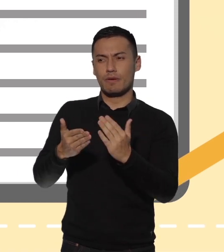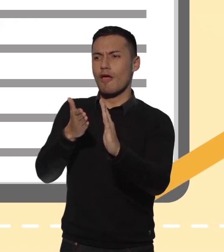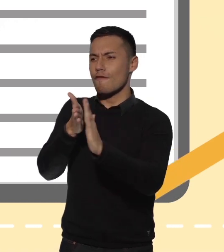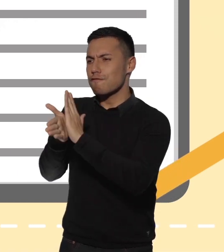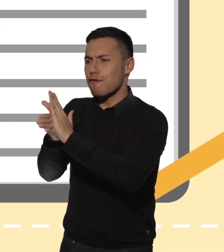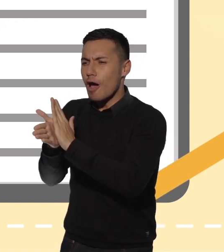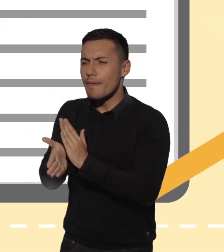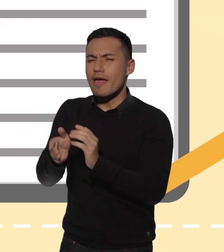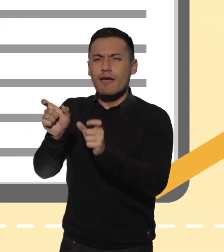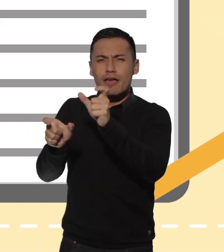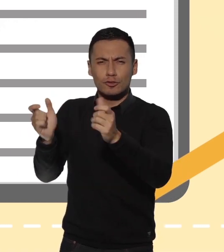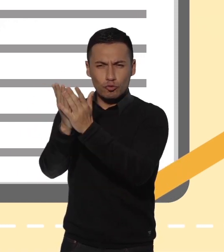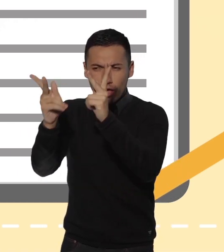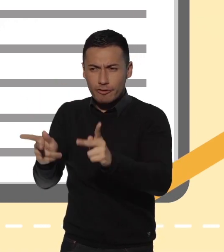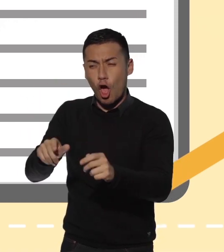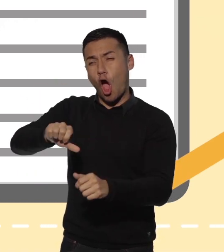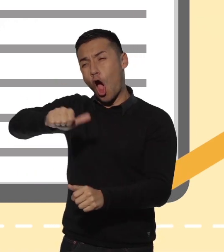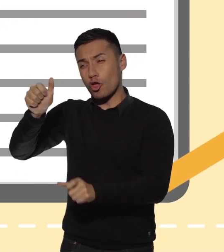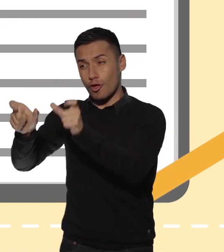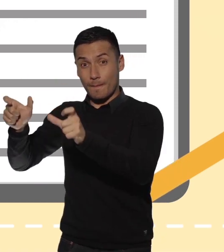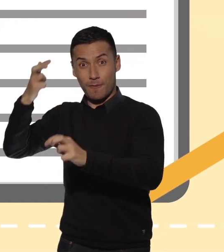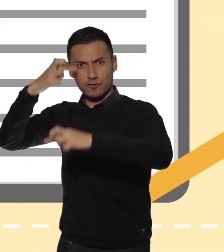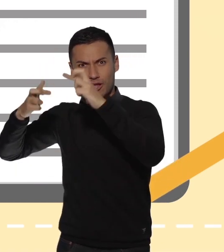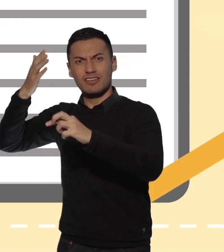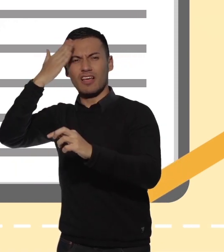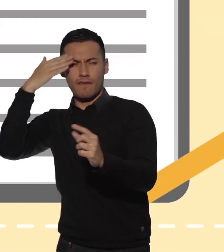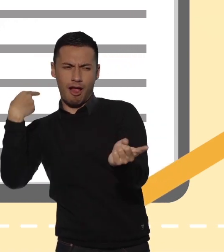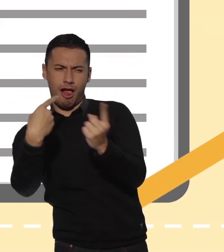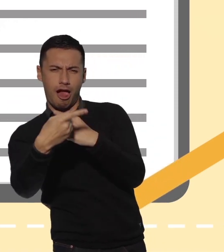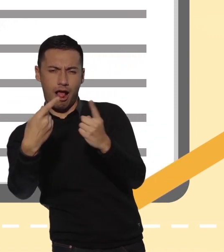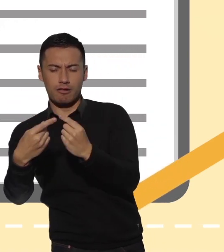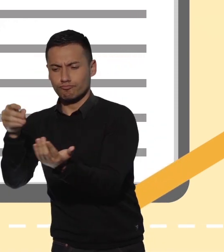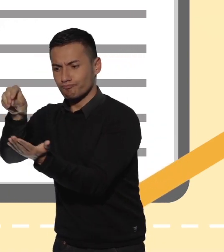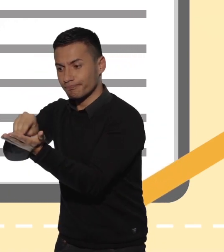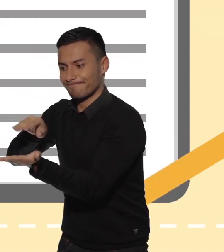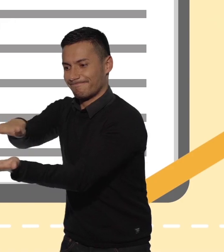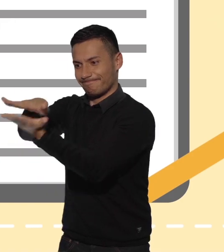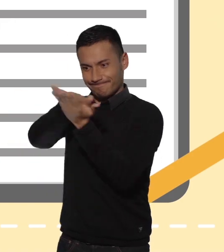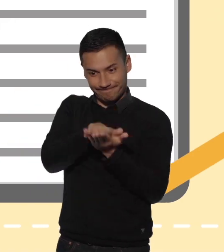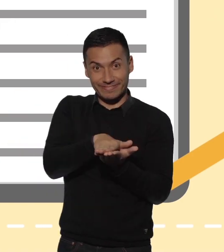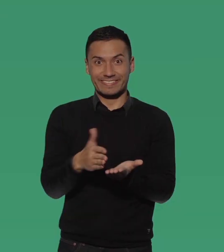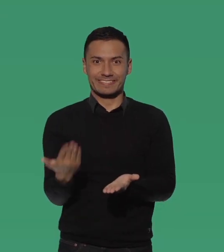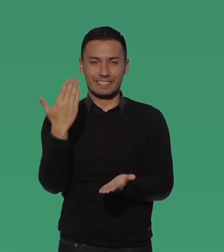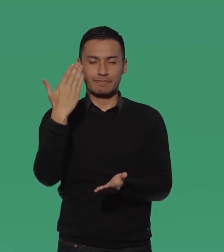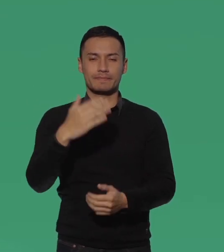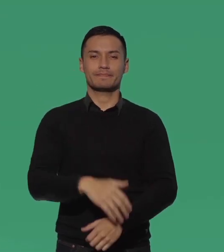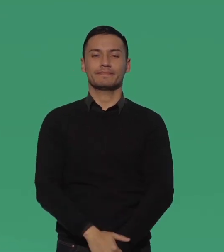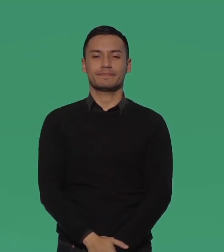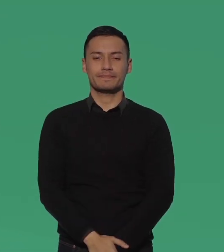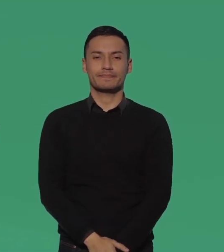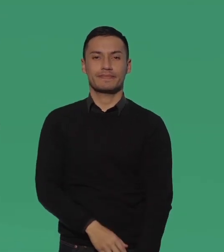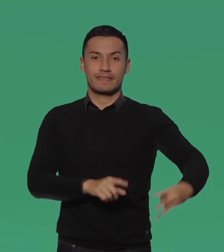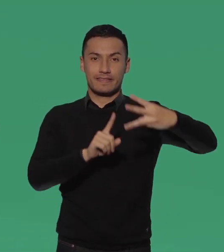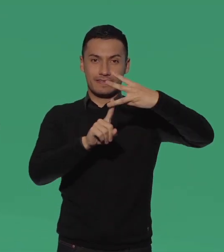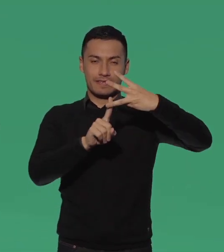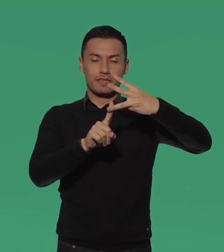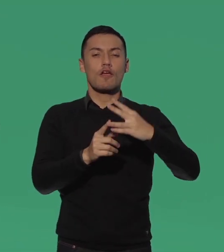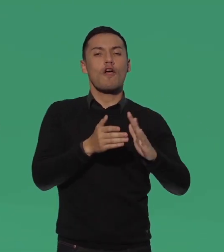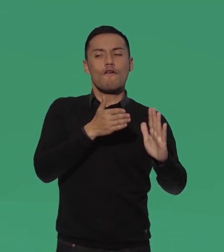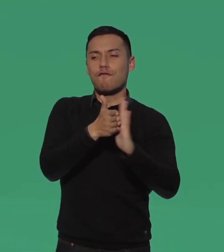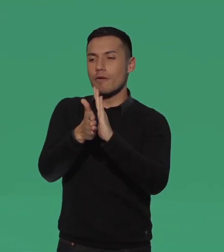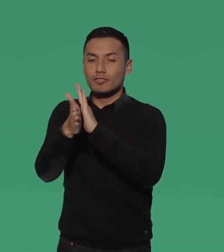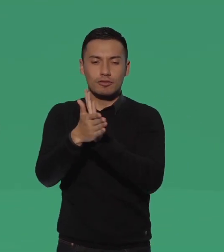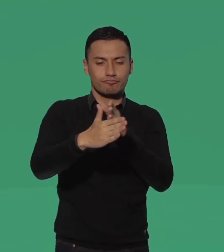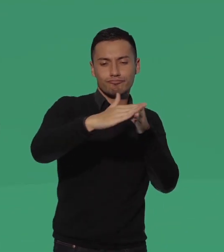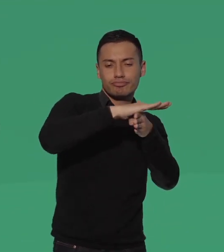pedagógicos de estudiantes y otros informes de profesionales que han trabajado con el estudiante. Otro aspecto a tener en cuenta es el